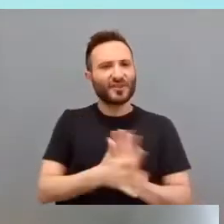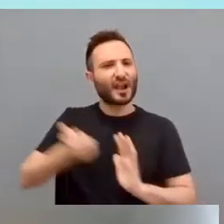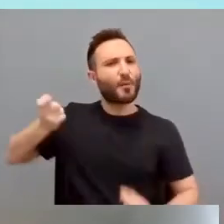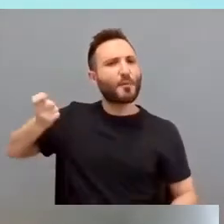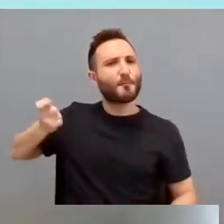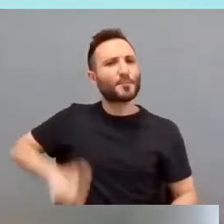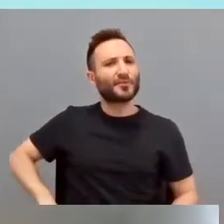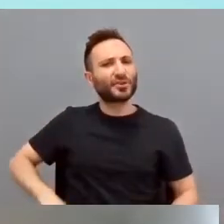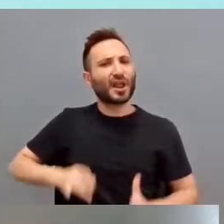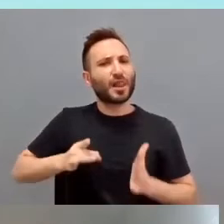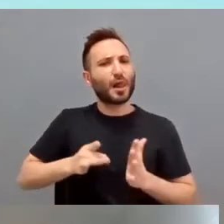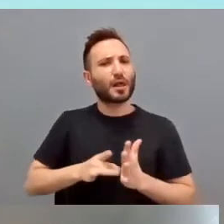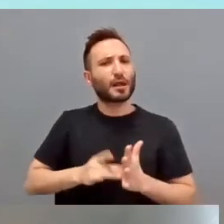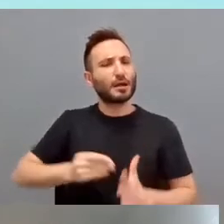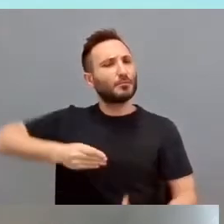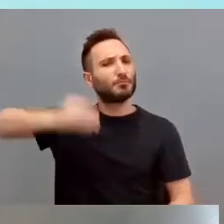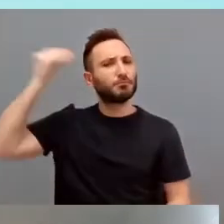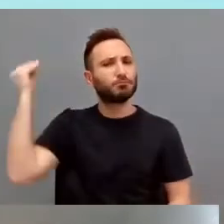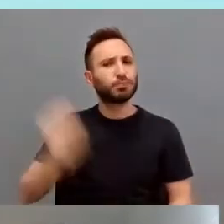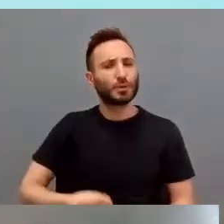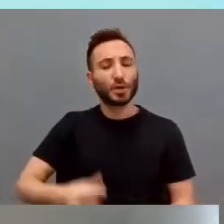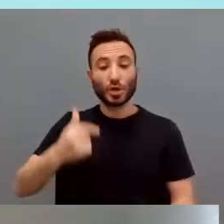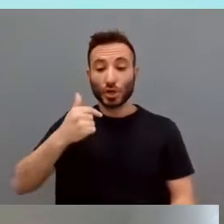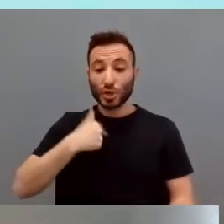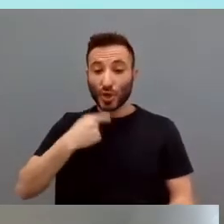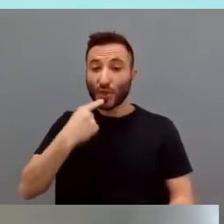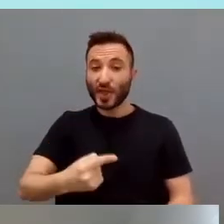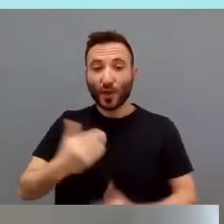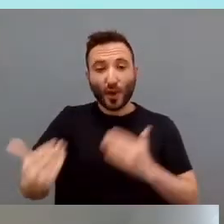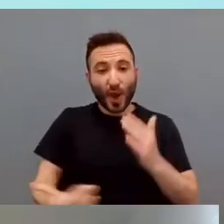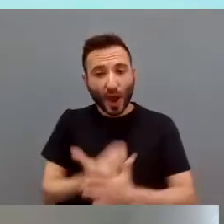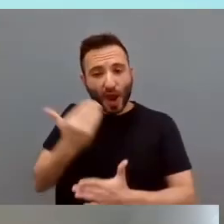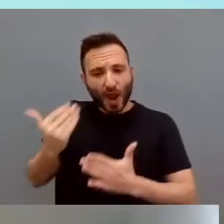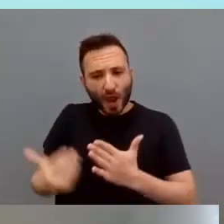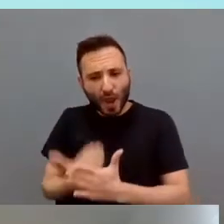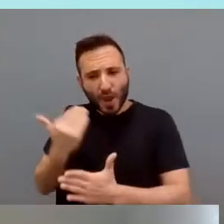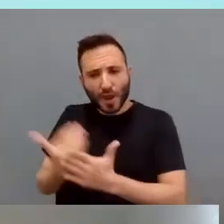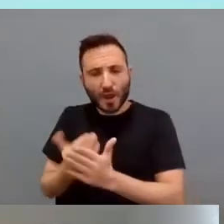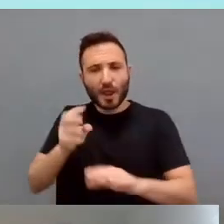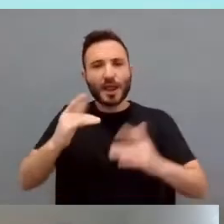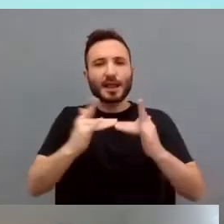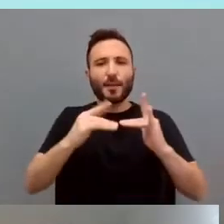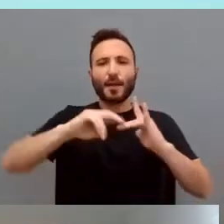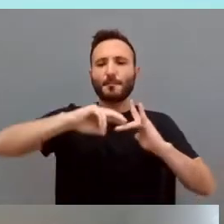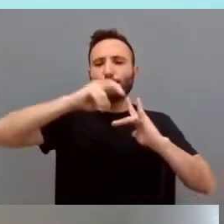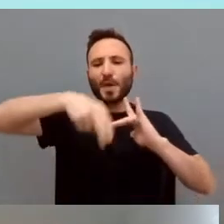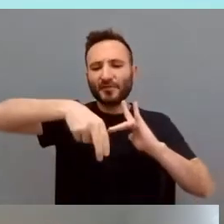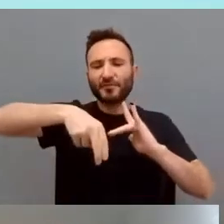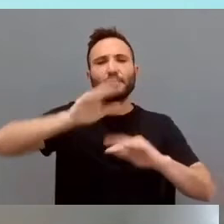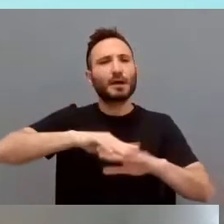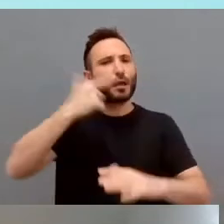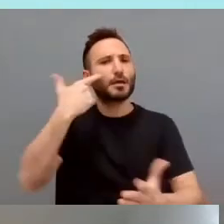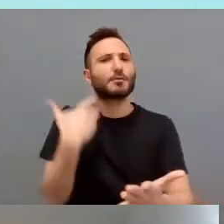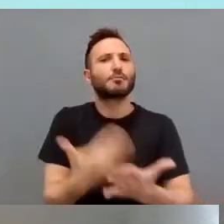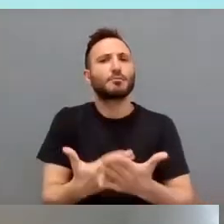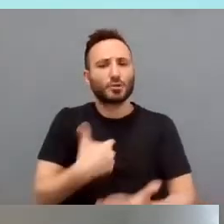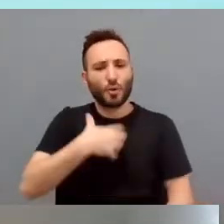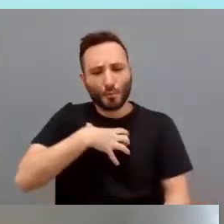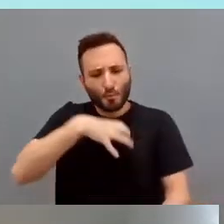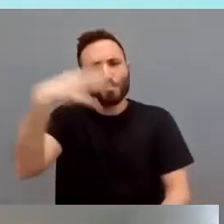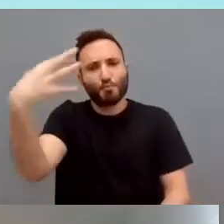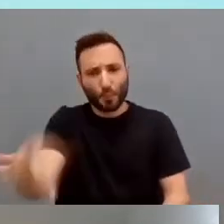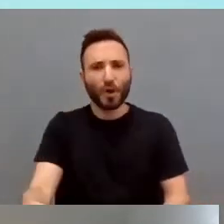profesional y, como yo digo, cada mañana se levantan para demostrar que pueden y que están